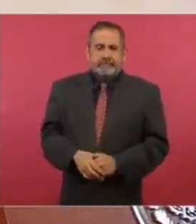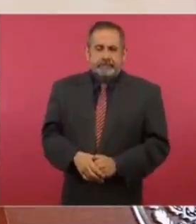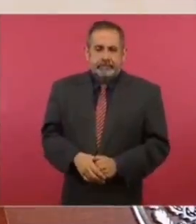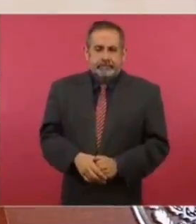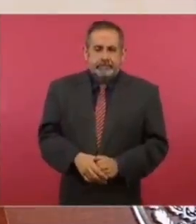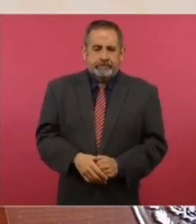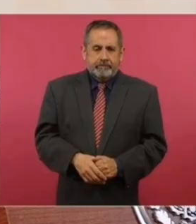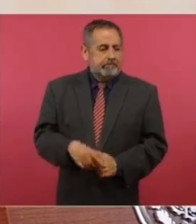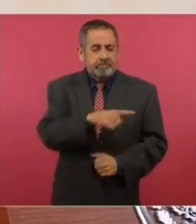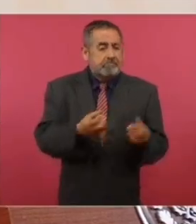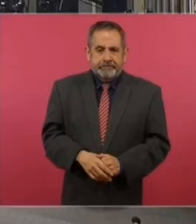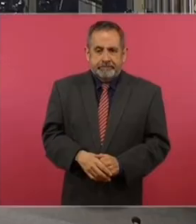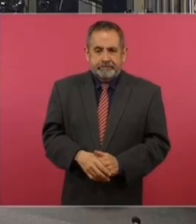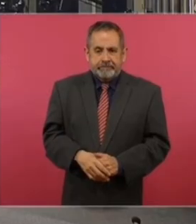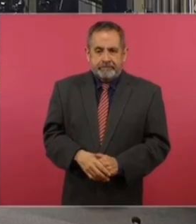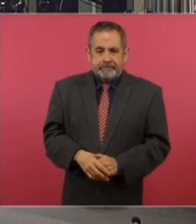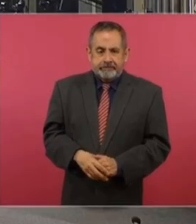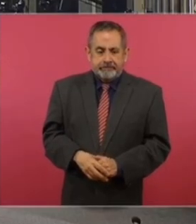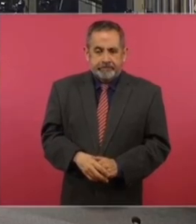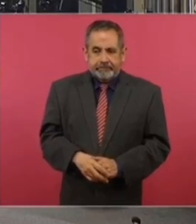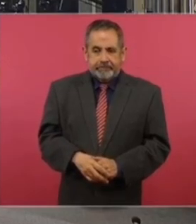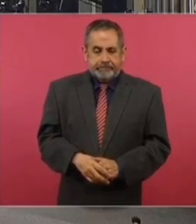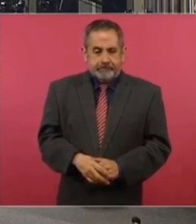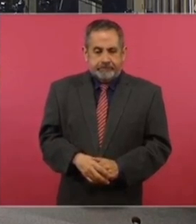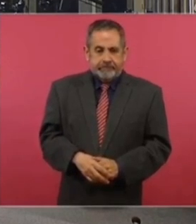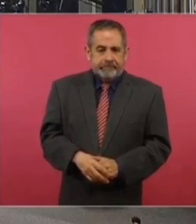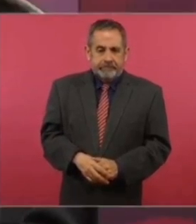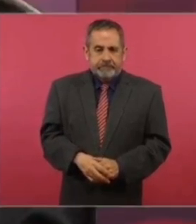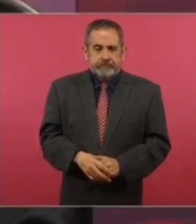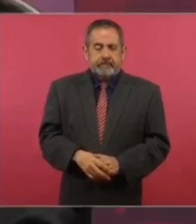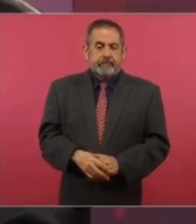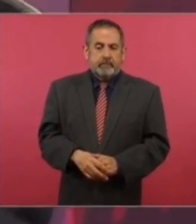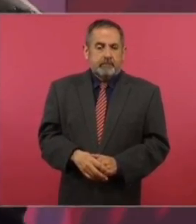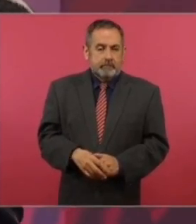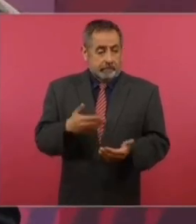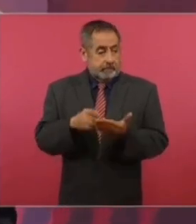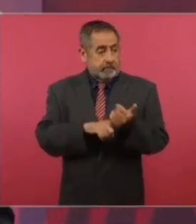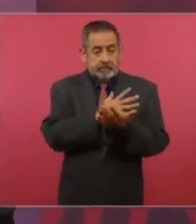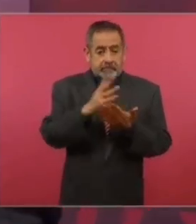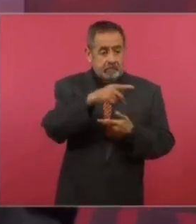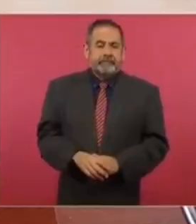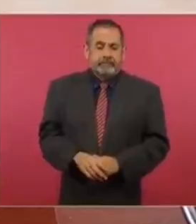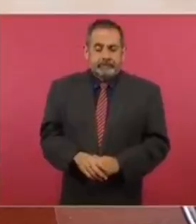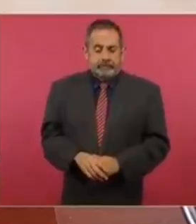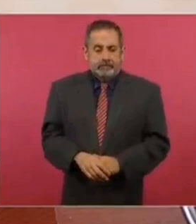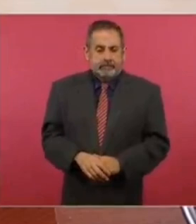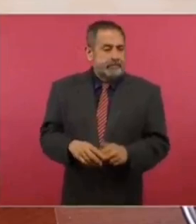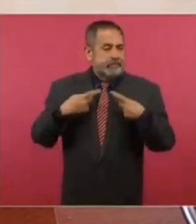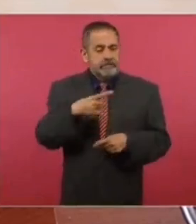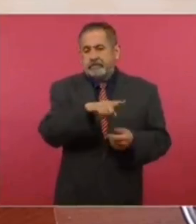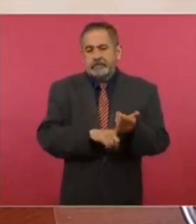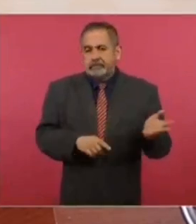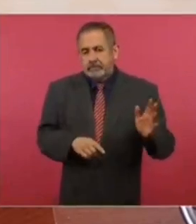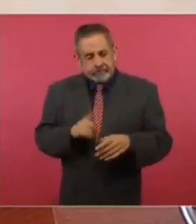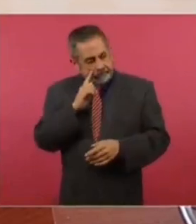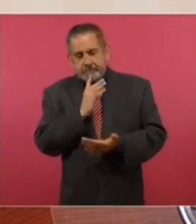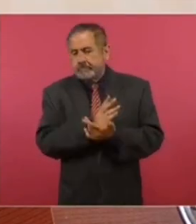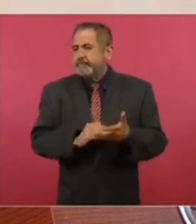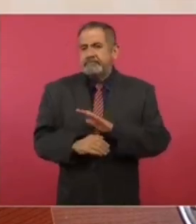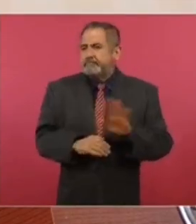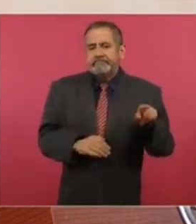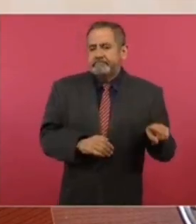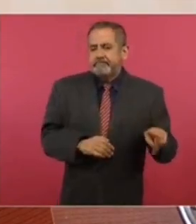Pero pues no le resultó. Y aún con el exceso de que yo no hable del tema, pues ya la gente se da cuenta